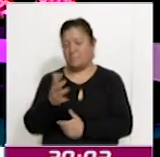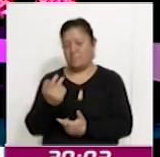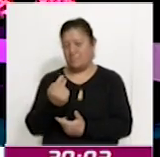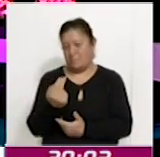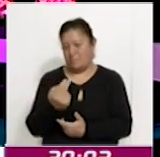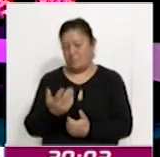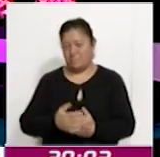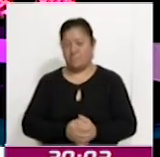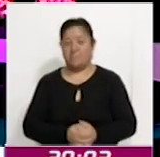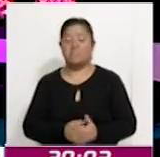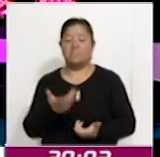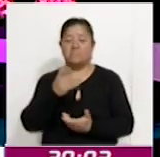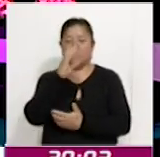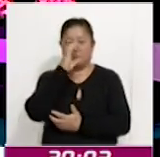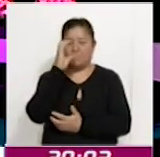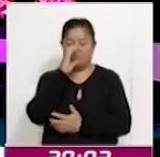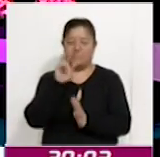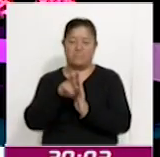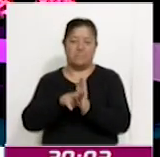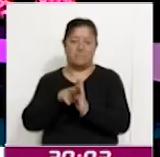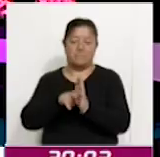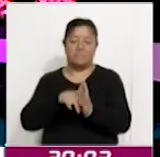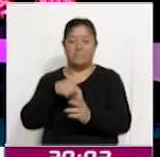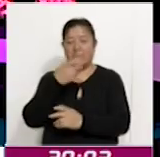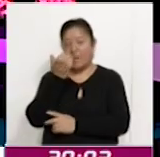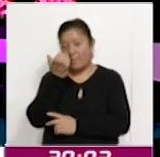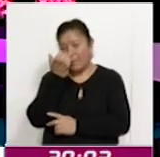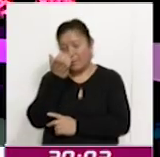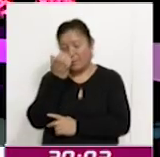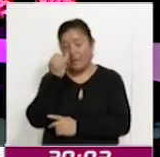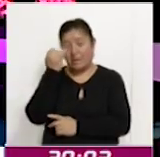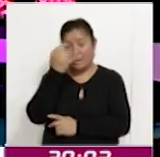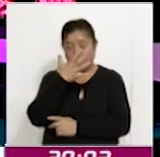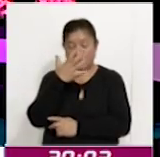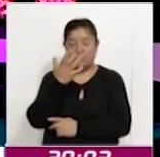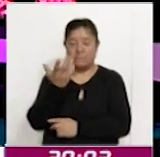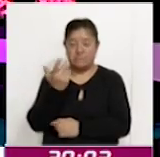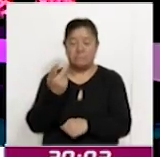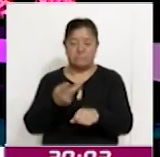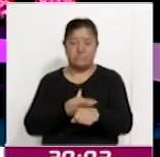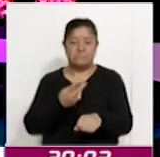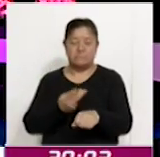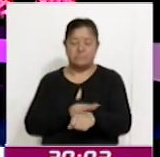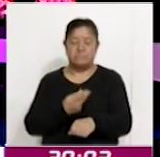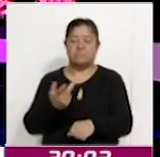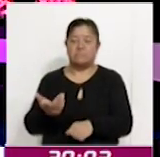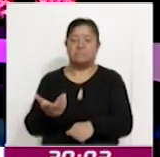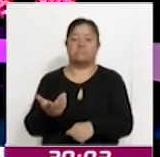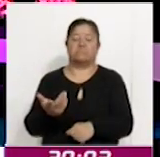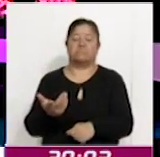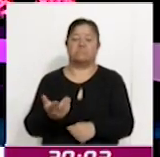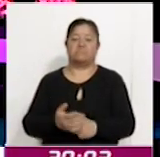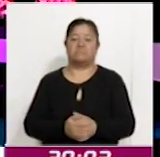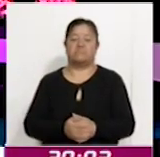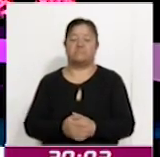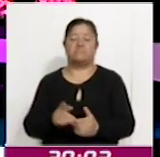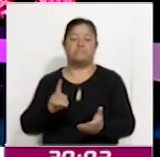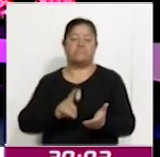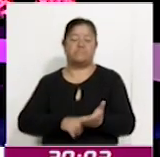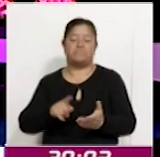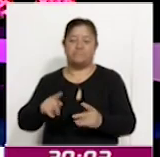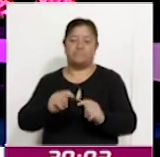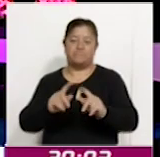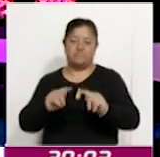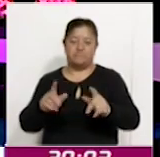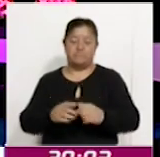algunas fotografías, videos, audios de lo que acontezca en cualquier parte, cualquier punto de nuestro estado. Y